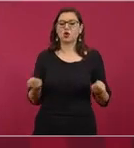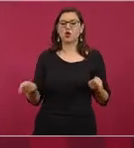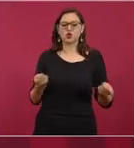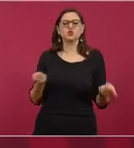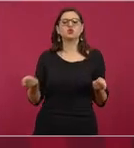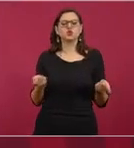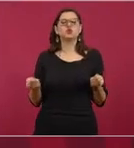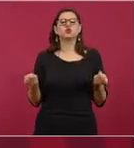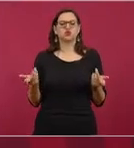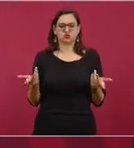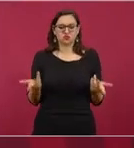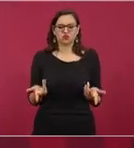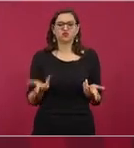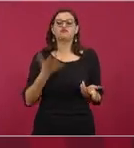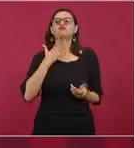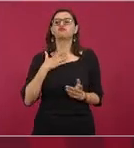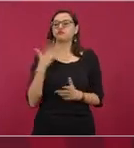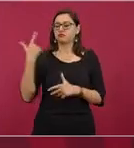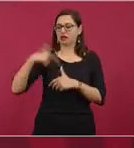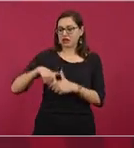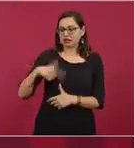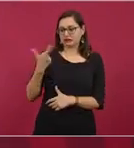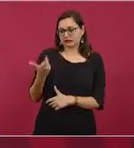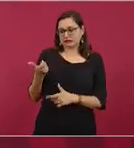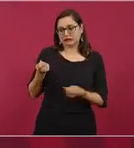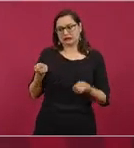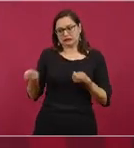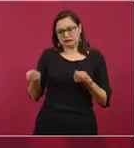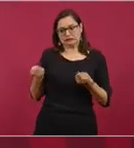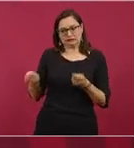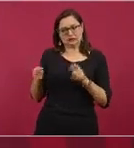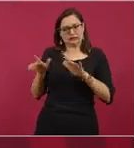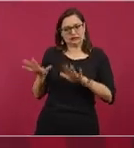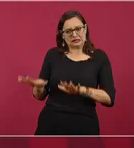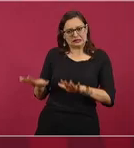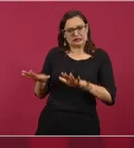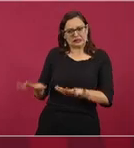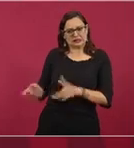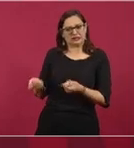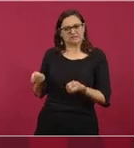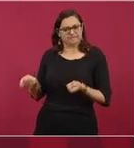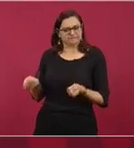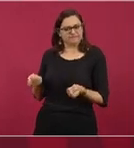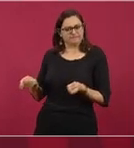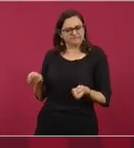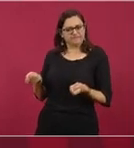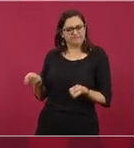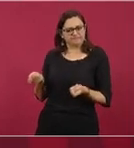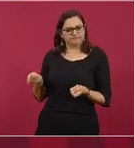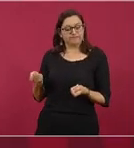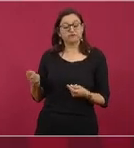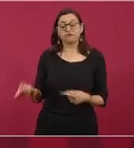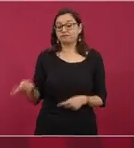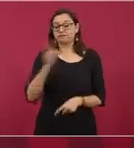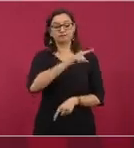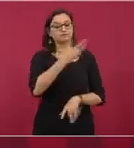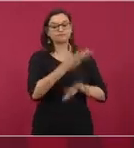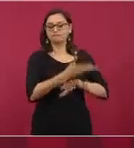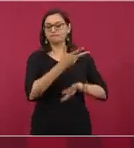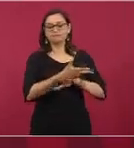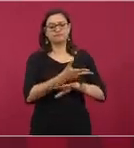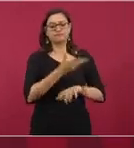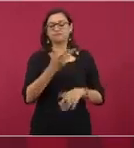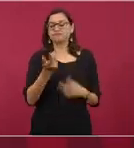estamos controlando los precios de los combustibles y ellos no han